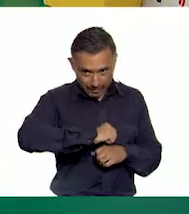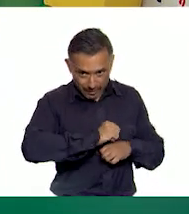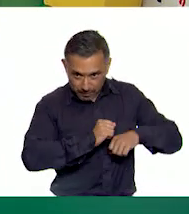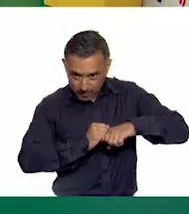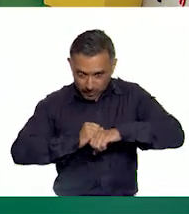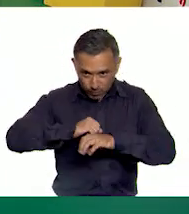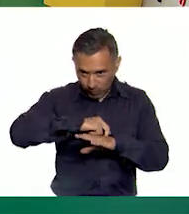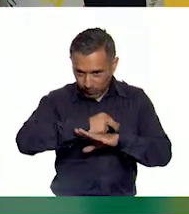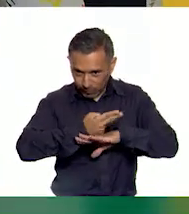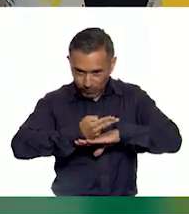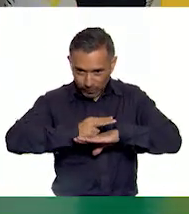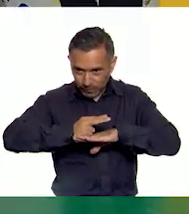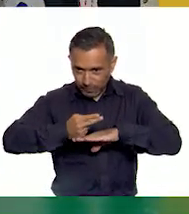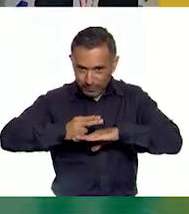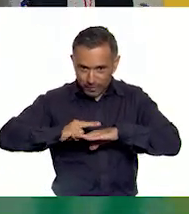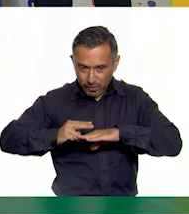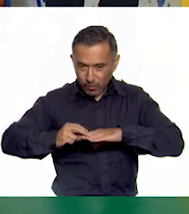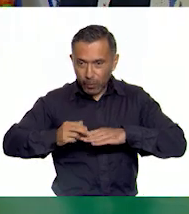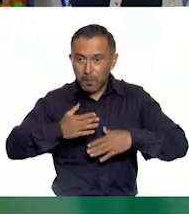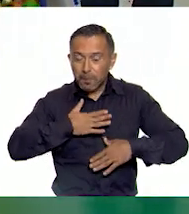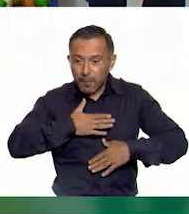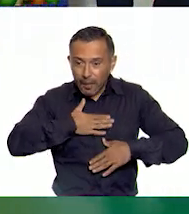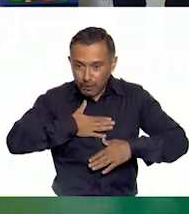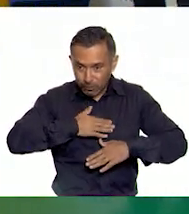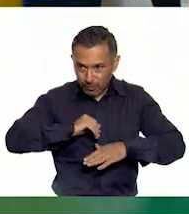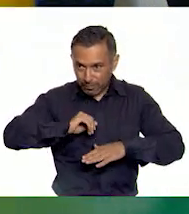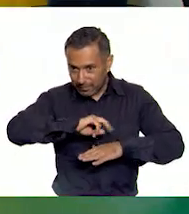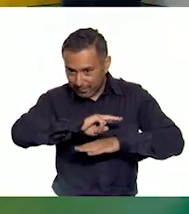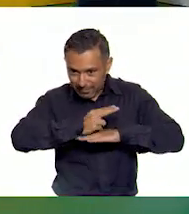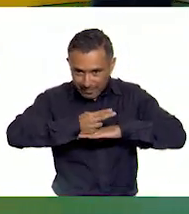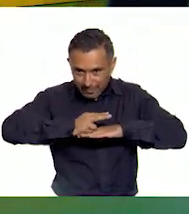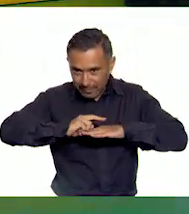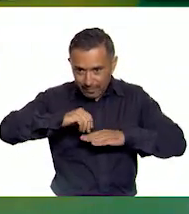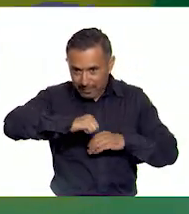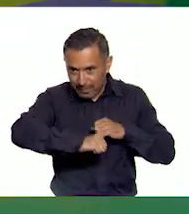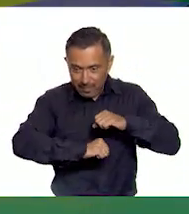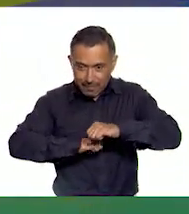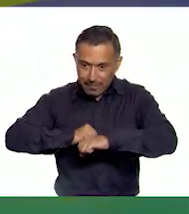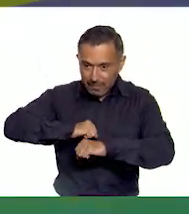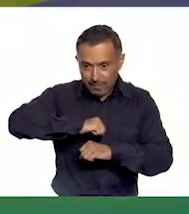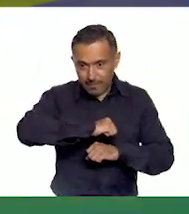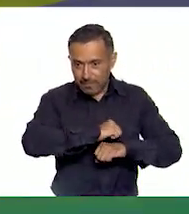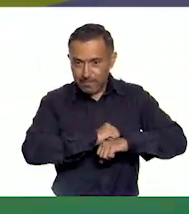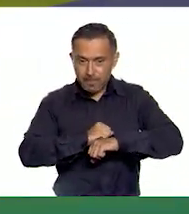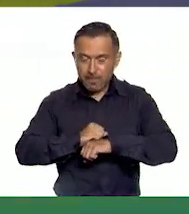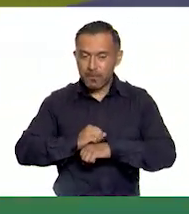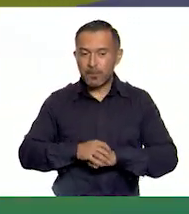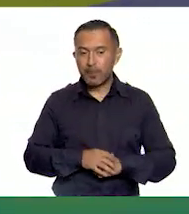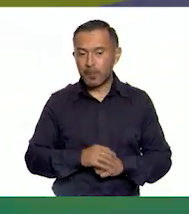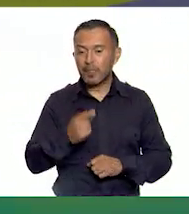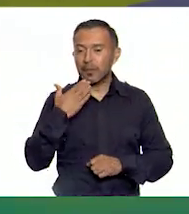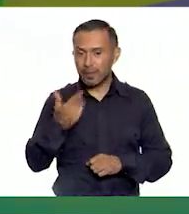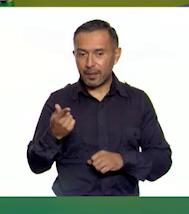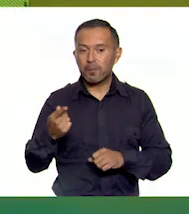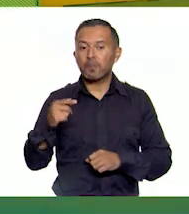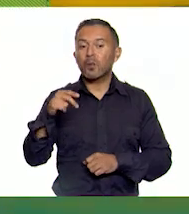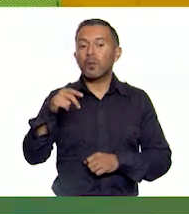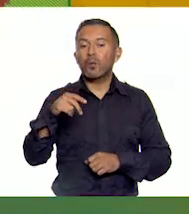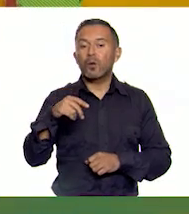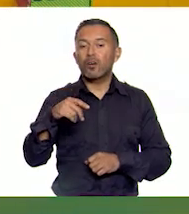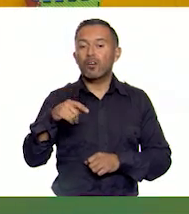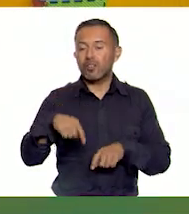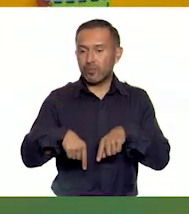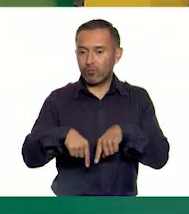reptando, por favor. Pecho tierra, exacto, muy bien. Pecho tierra, y después con Saltando en un pie.